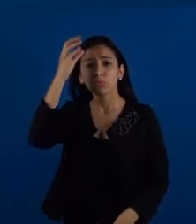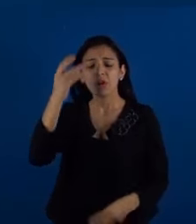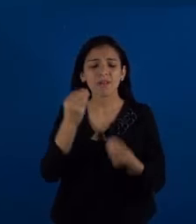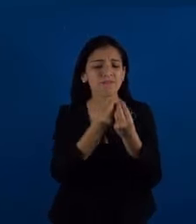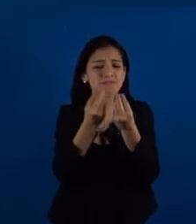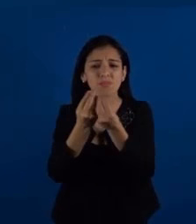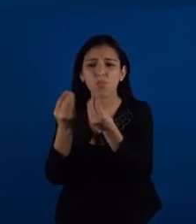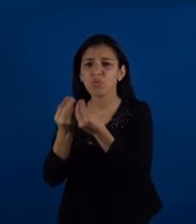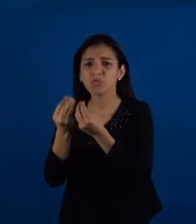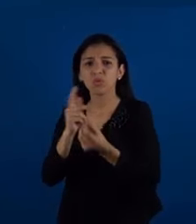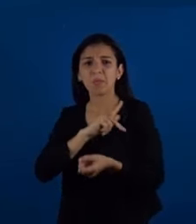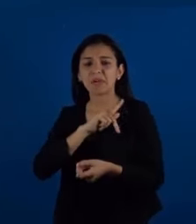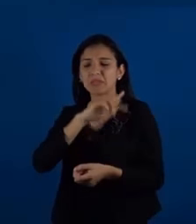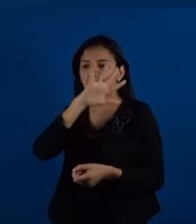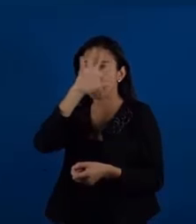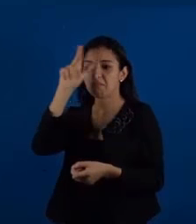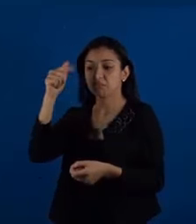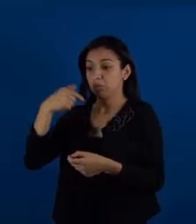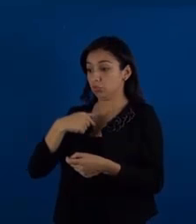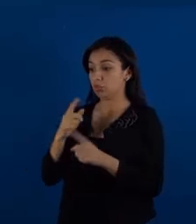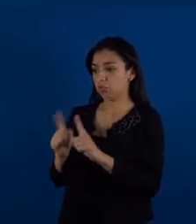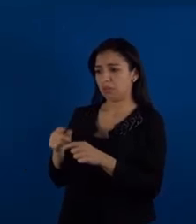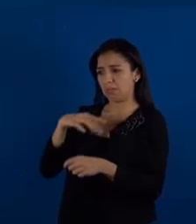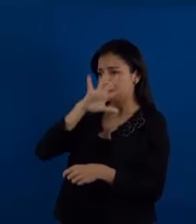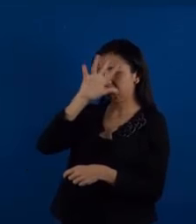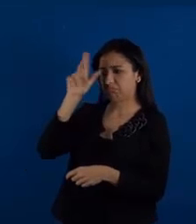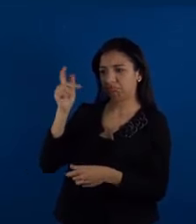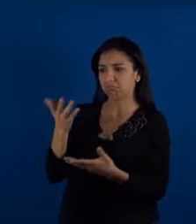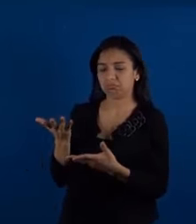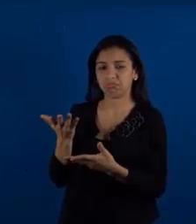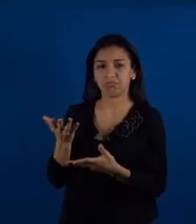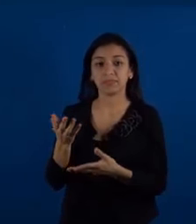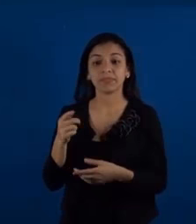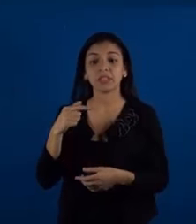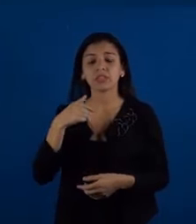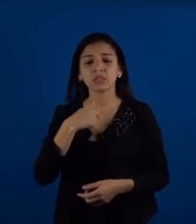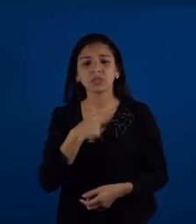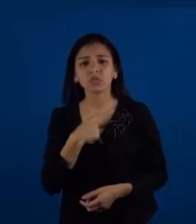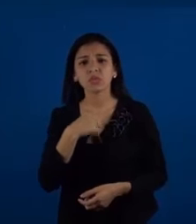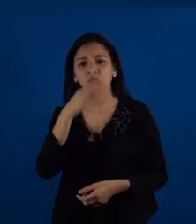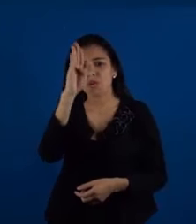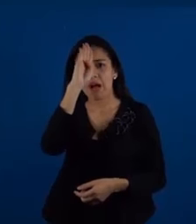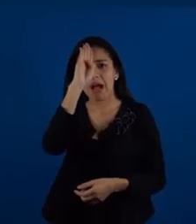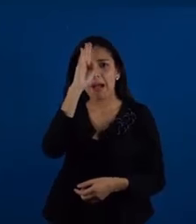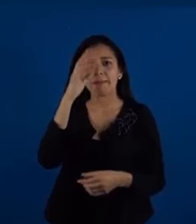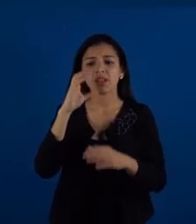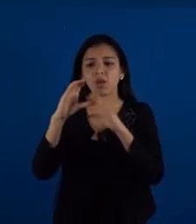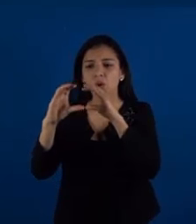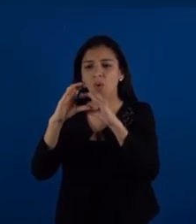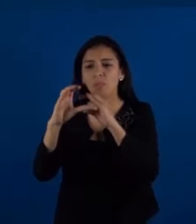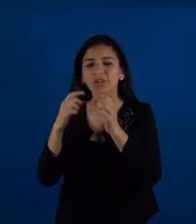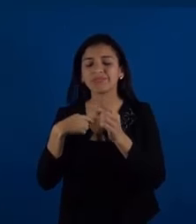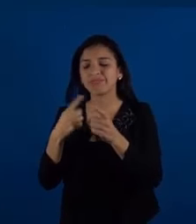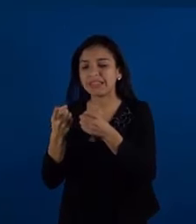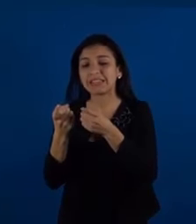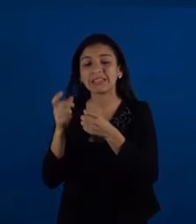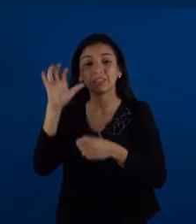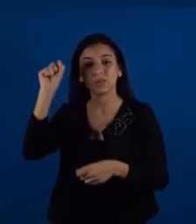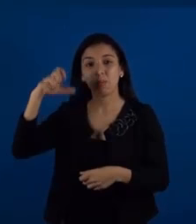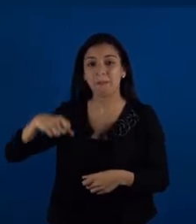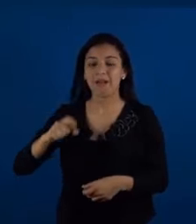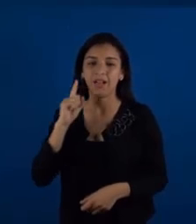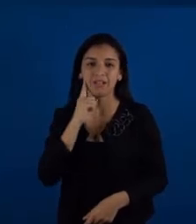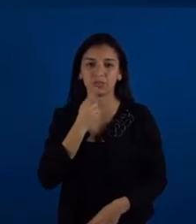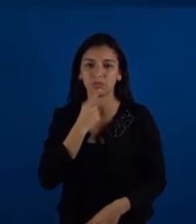desconocen, que yo también desconocía, y que muchos desconocen también a todos. Y decidí aprender por la necesidad de comunicar con mis padres, que son personas